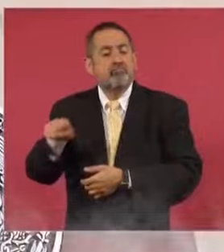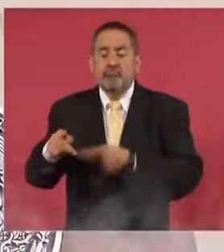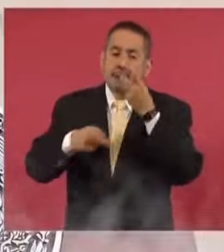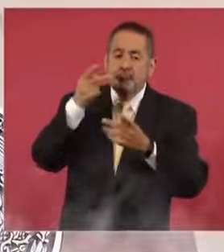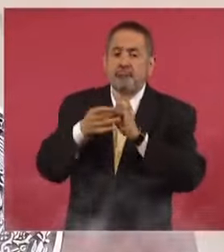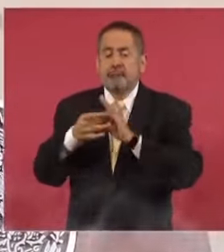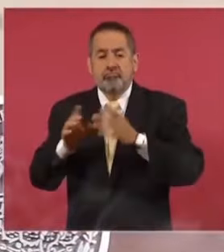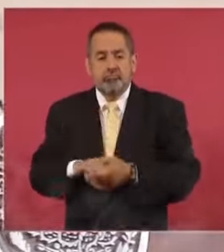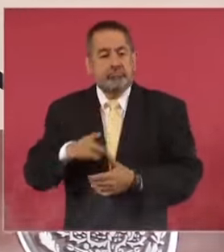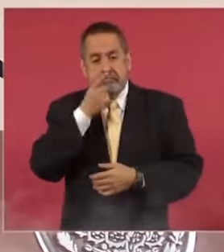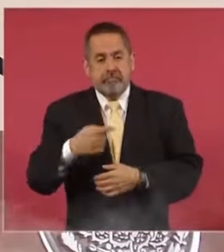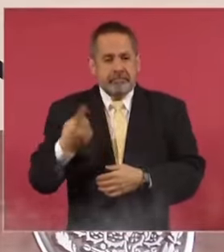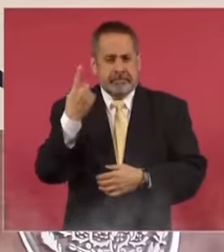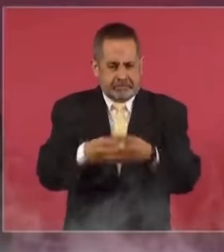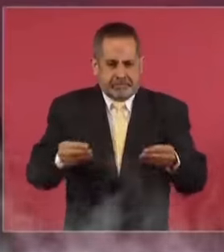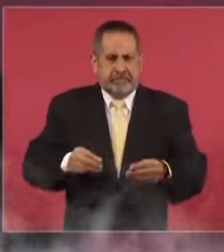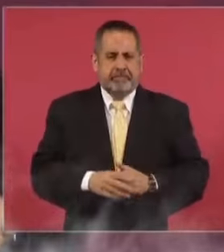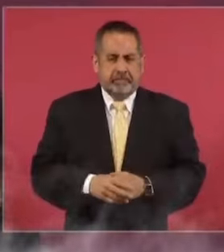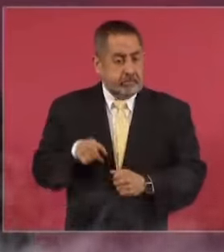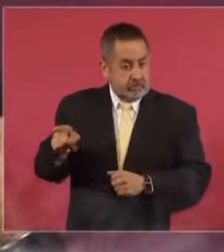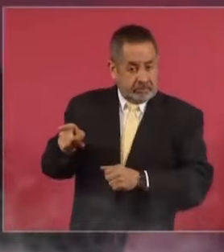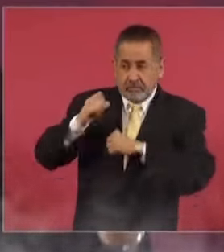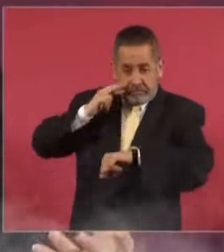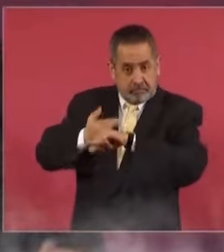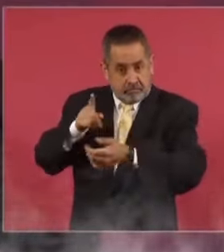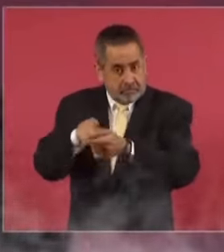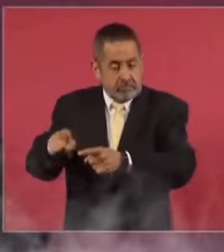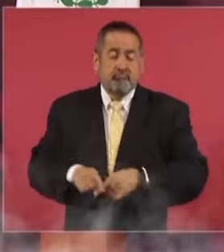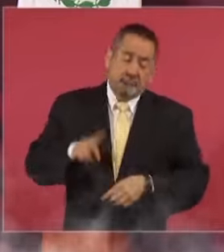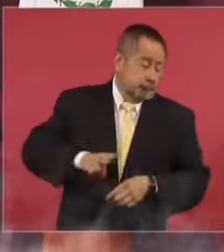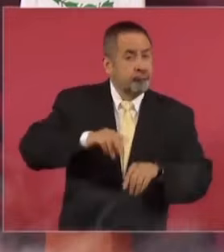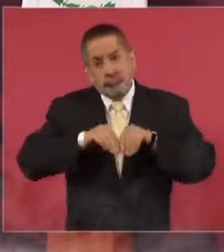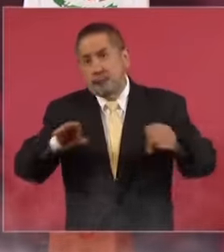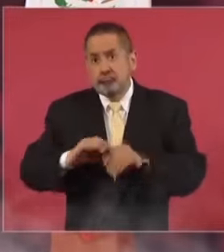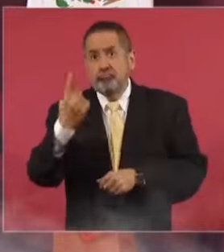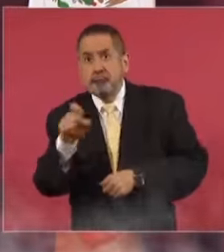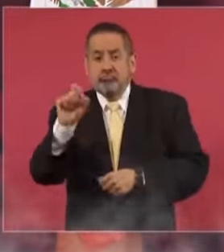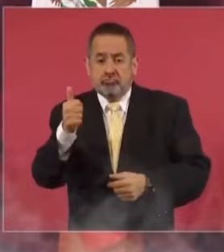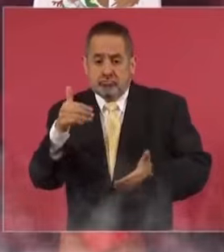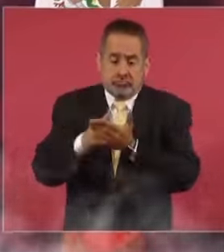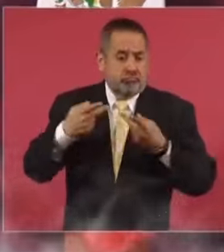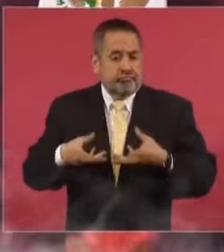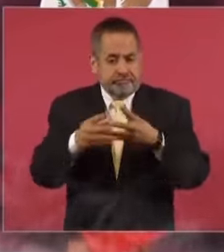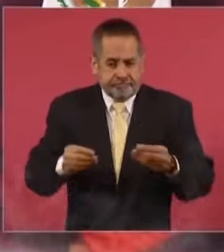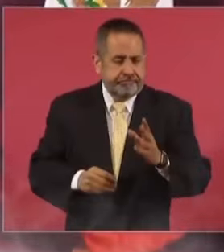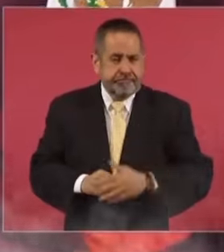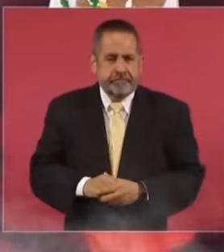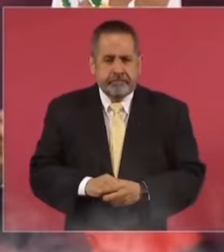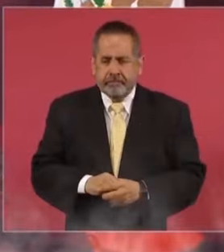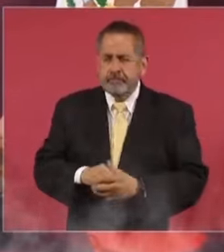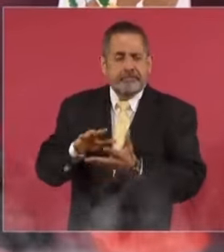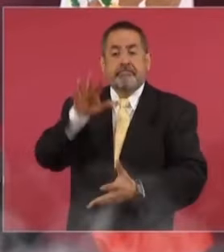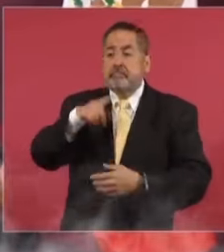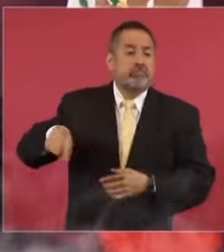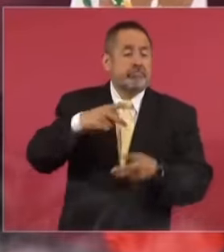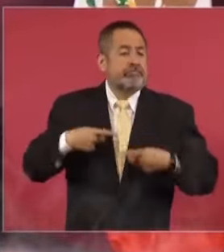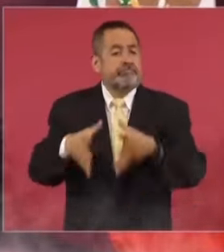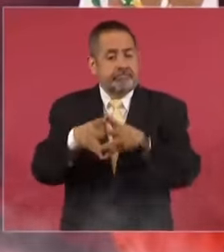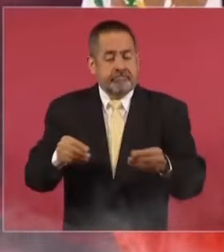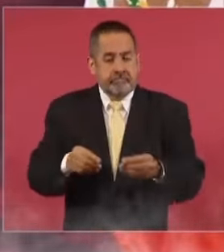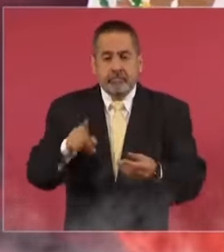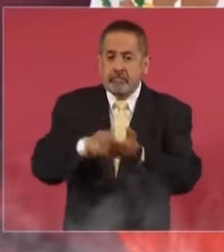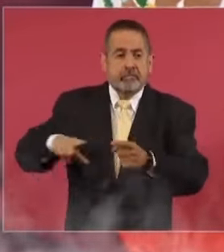que hay 126 mil desaparecidos, siendo ella la responsable y que además la mayor parte de los desaparecidos